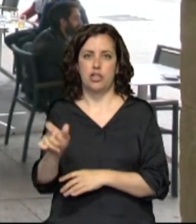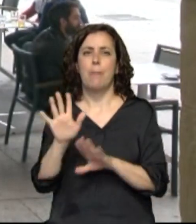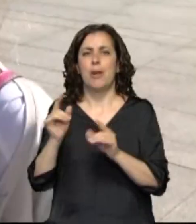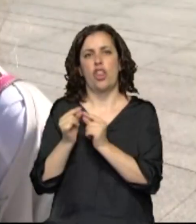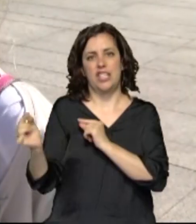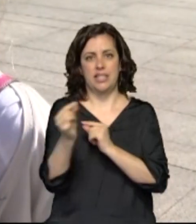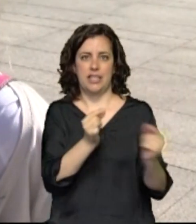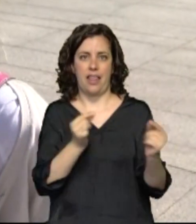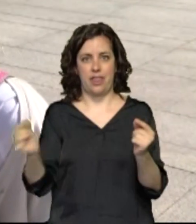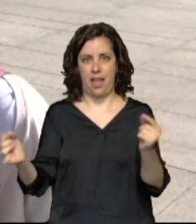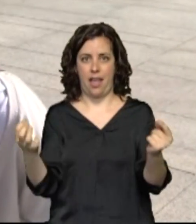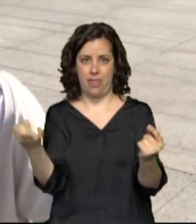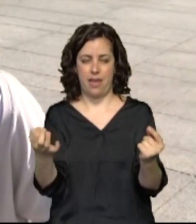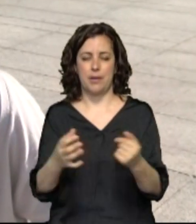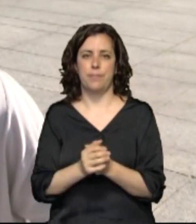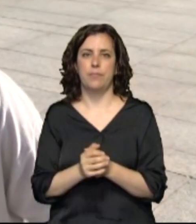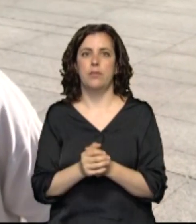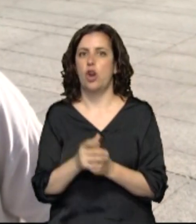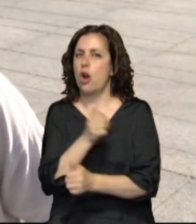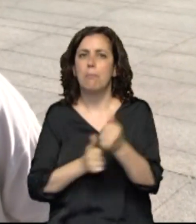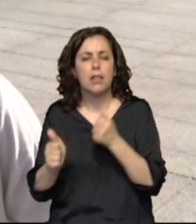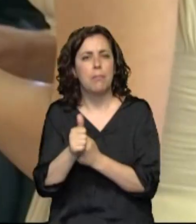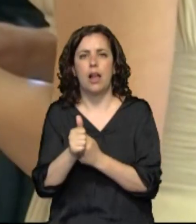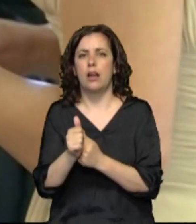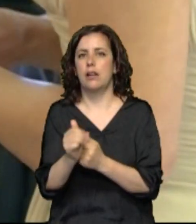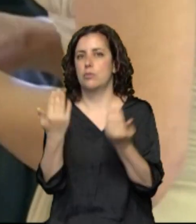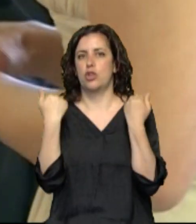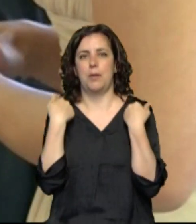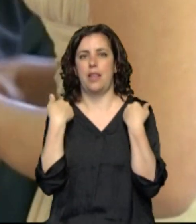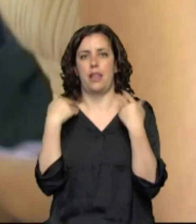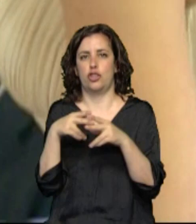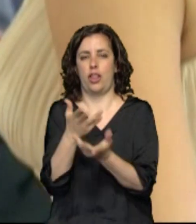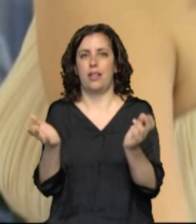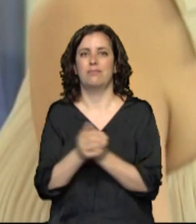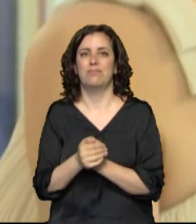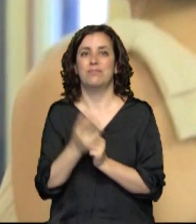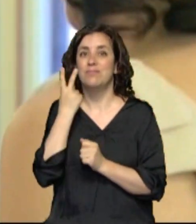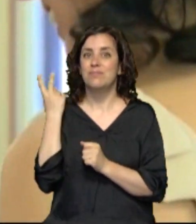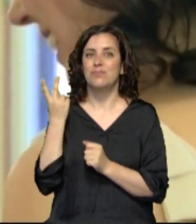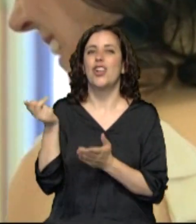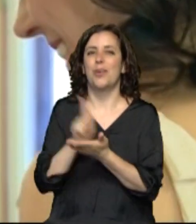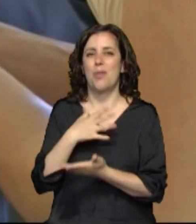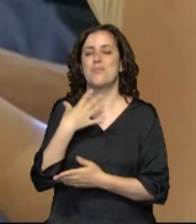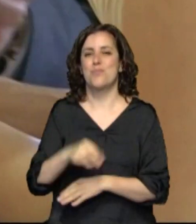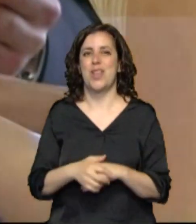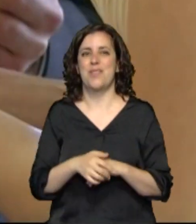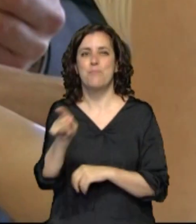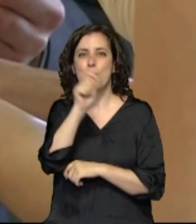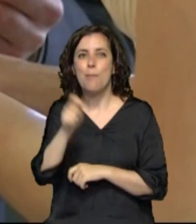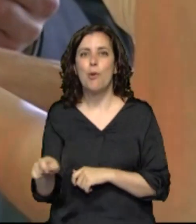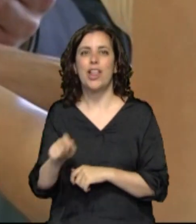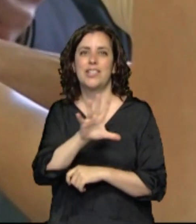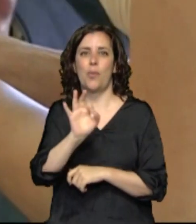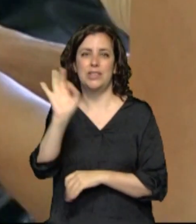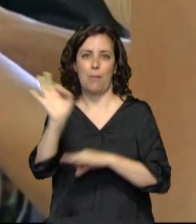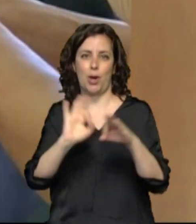distancia. Pero ante todo responsabilidad ciudadana. Podremos volver a ver imágenes como esta. Se celebrarán bodas con un aforo al